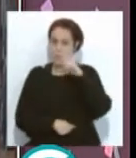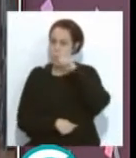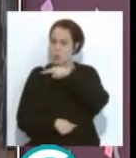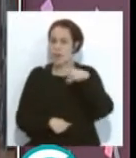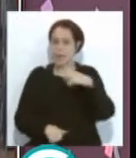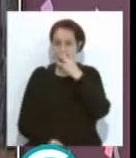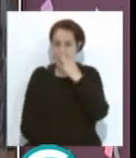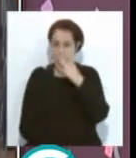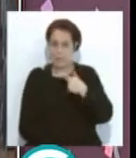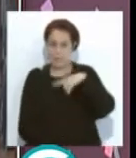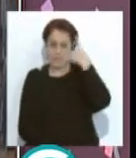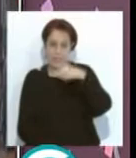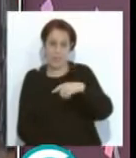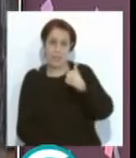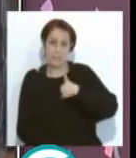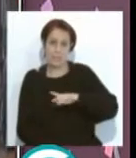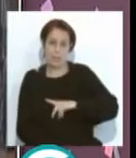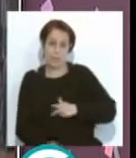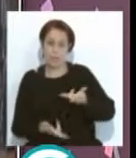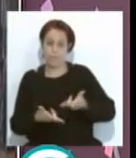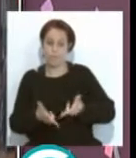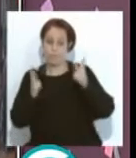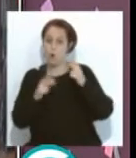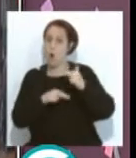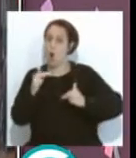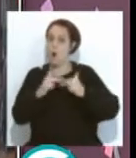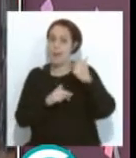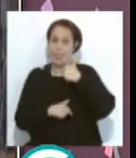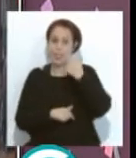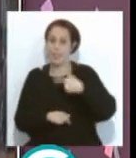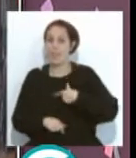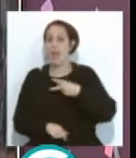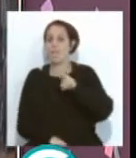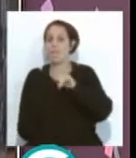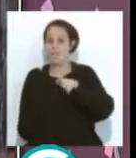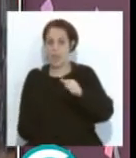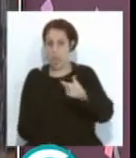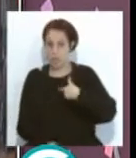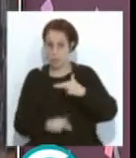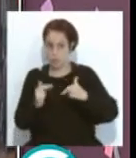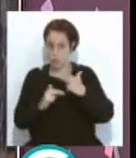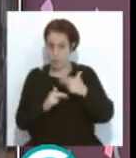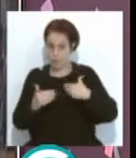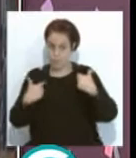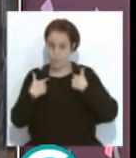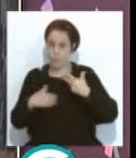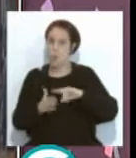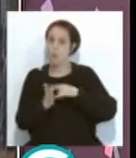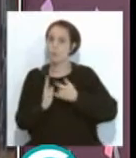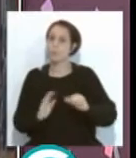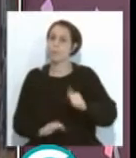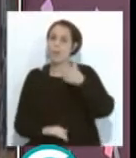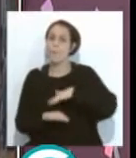carnaval después de conocer que ya han tenido una primera certificación de obra informaba el teniente de alcalde Martín Vila de que se ha aprobado el proyecto para la